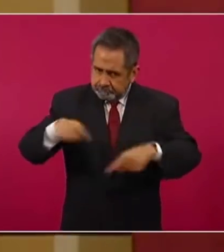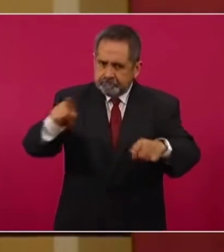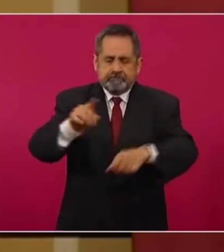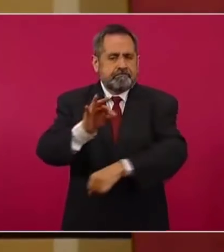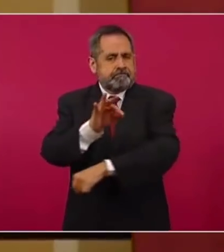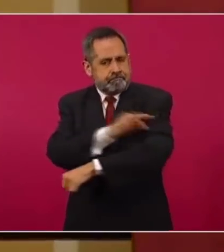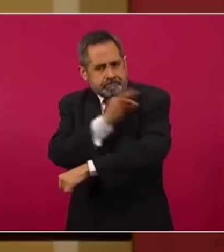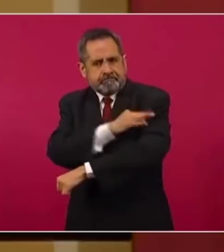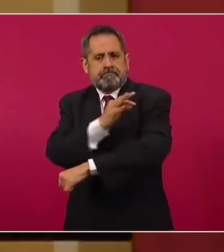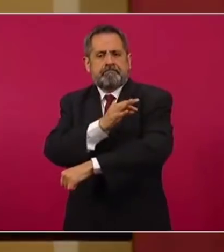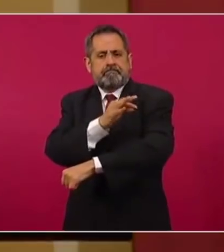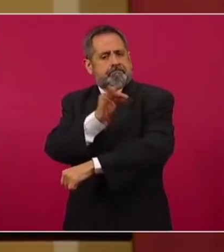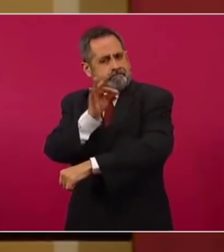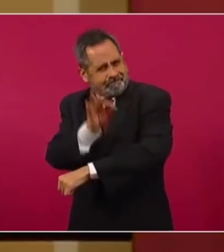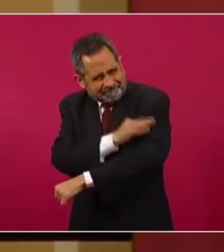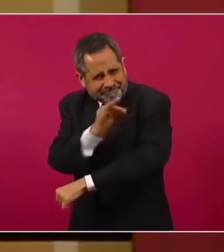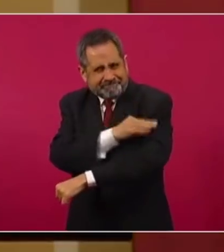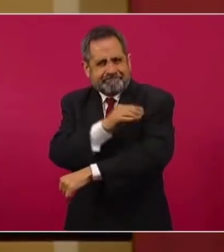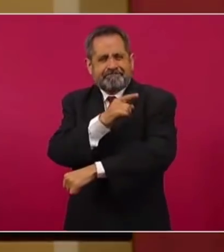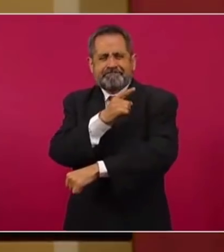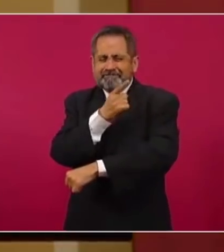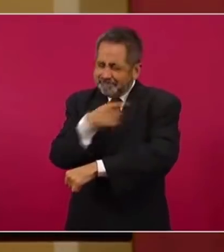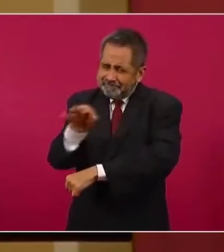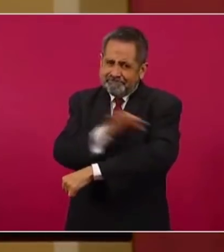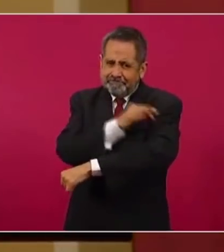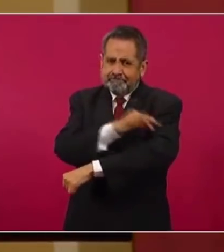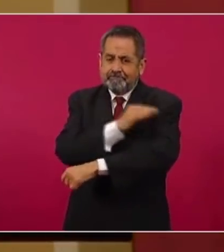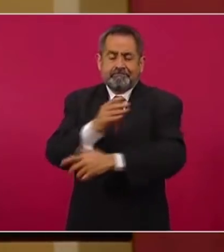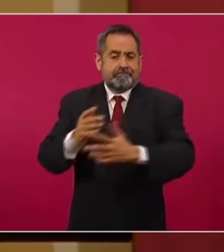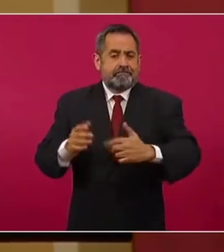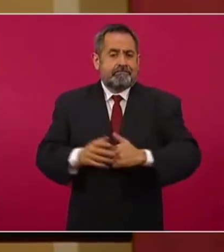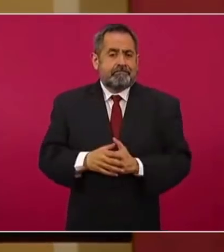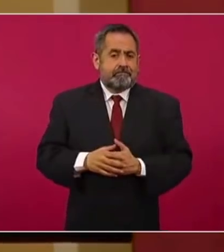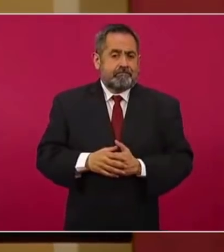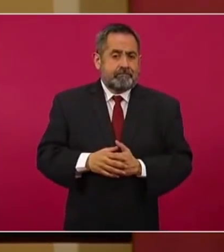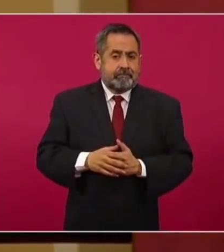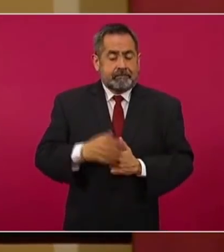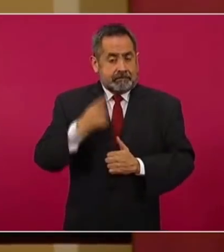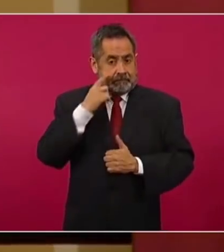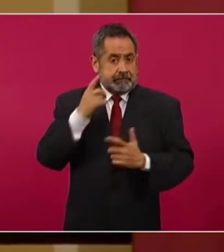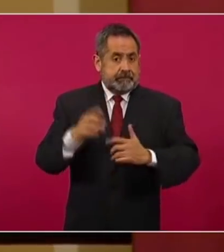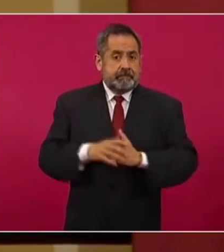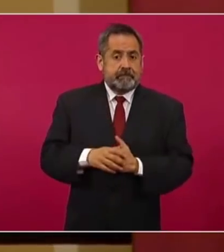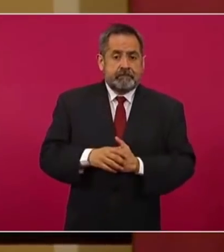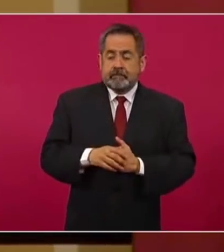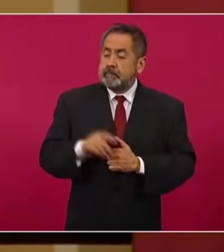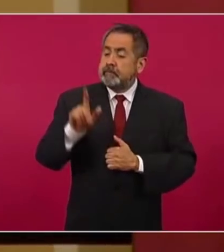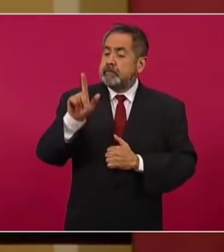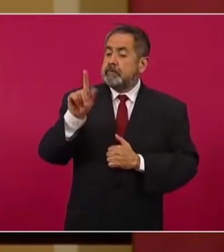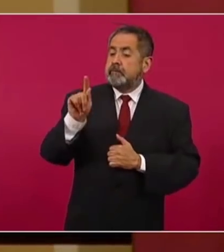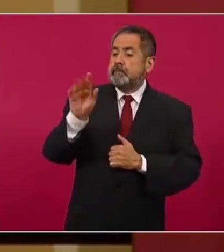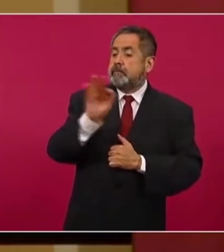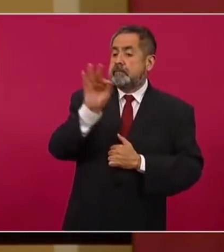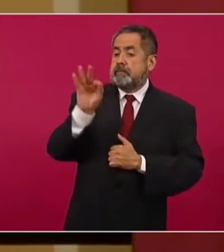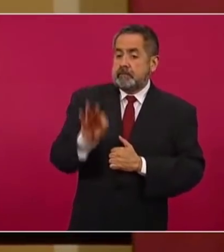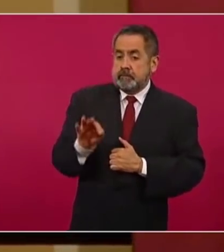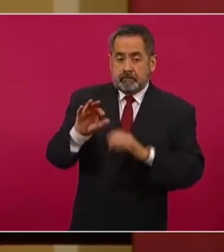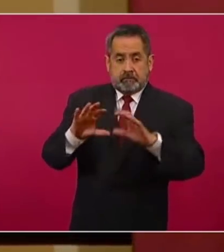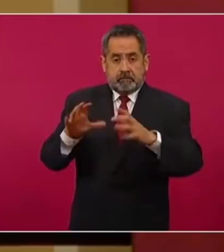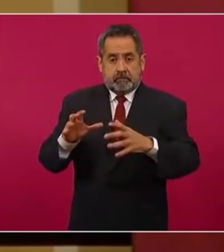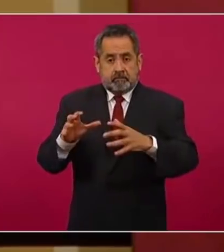vacúnense. El 70%, quizás más, de los